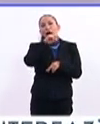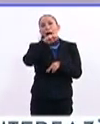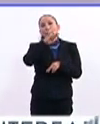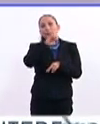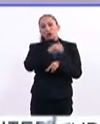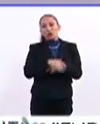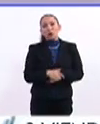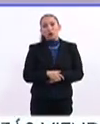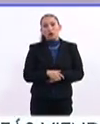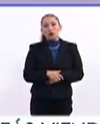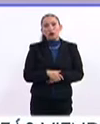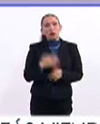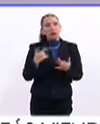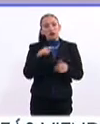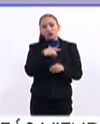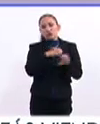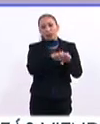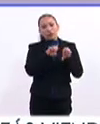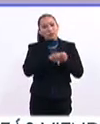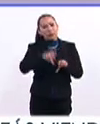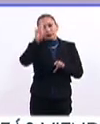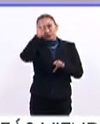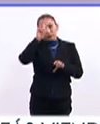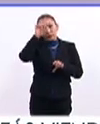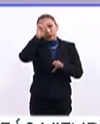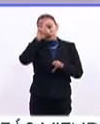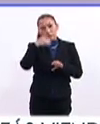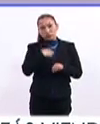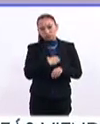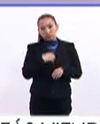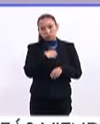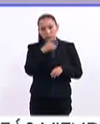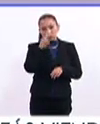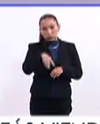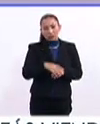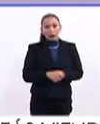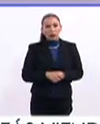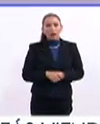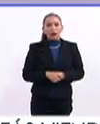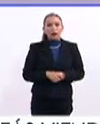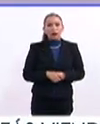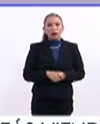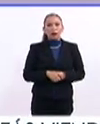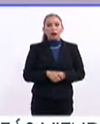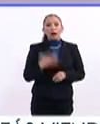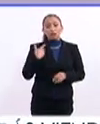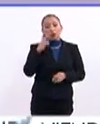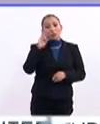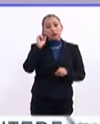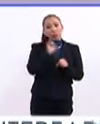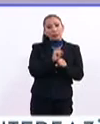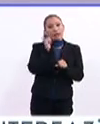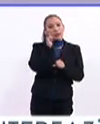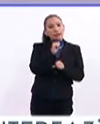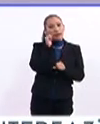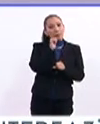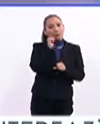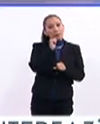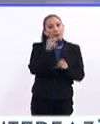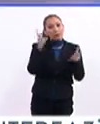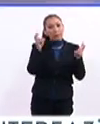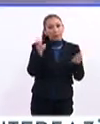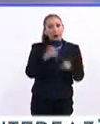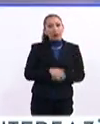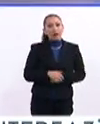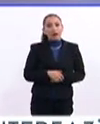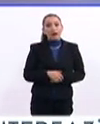y pues con todo ese equipo de asesores y pues muy contenta la verdad de que hayan tomado la secretaría siempre tan en serio este tema